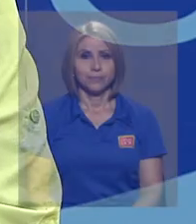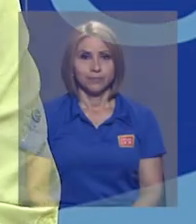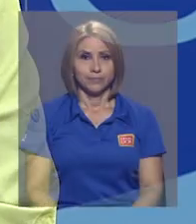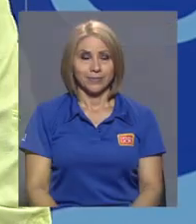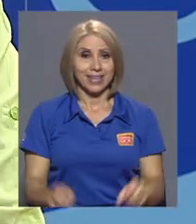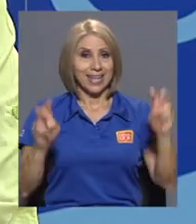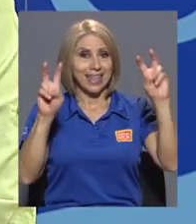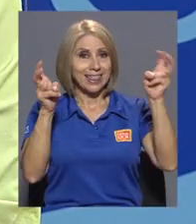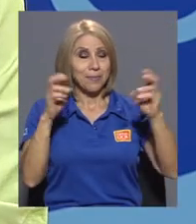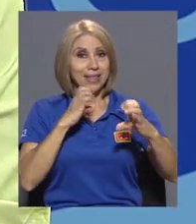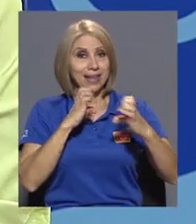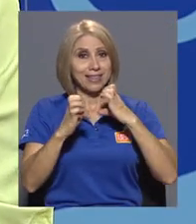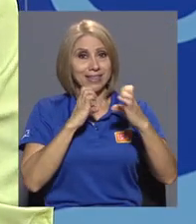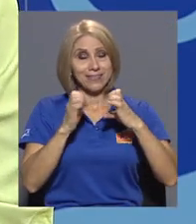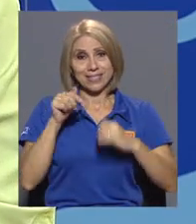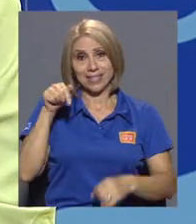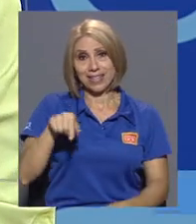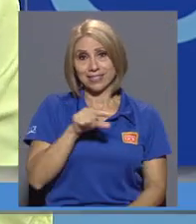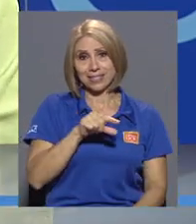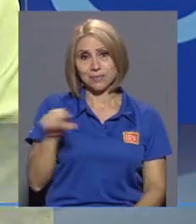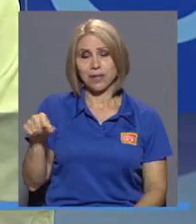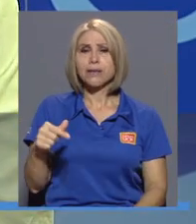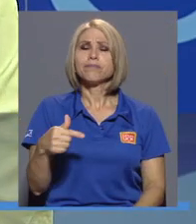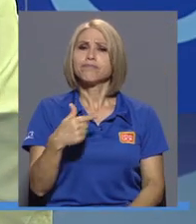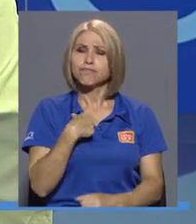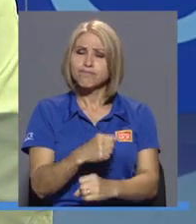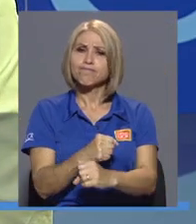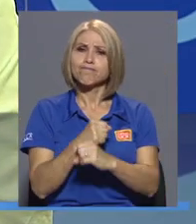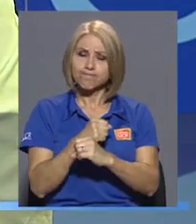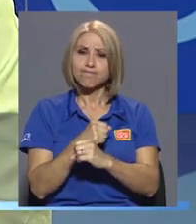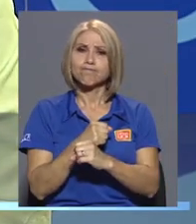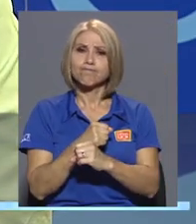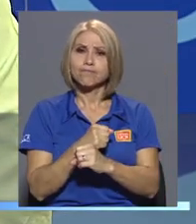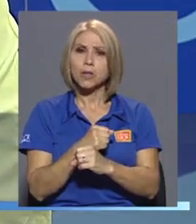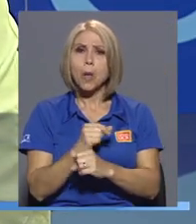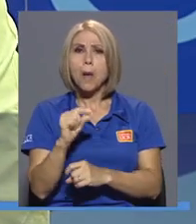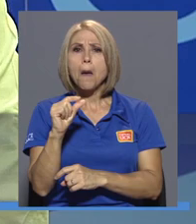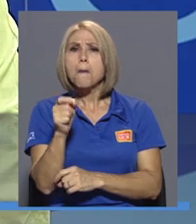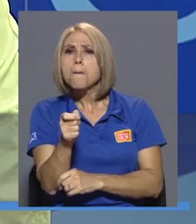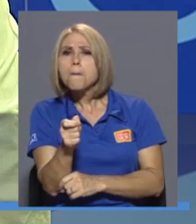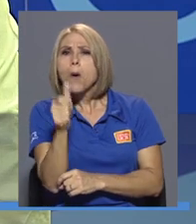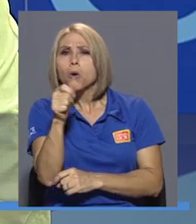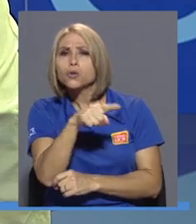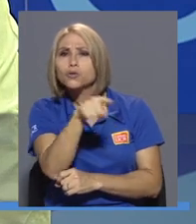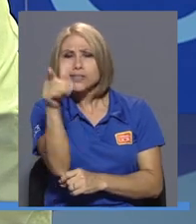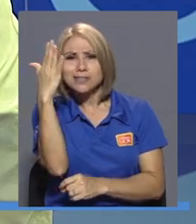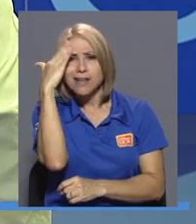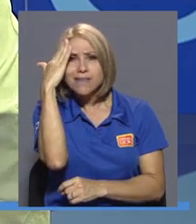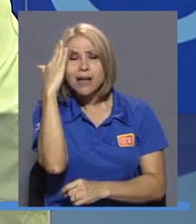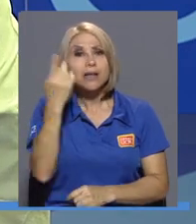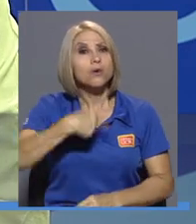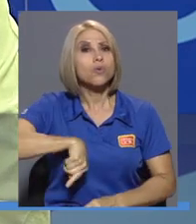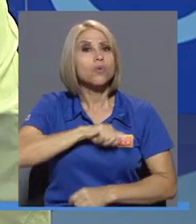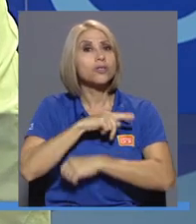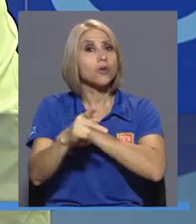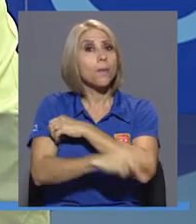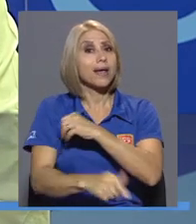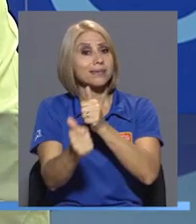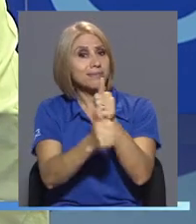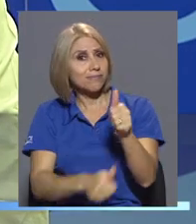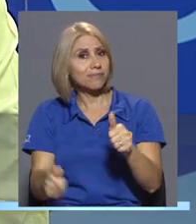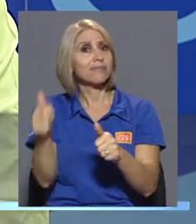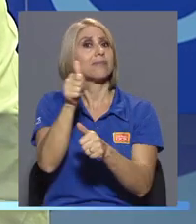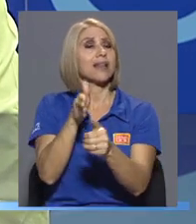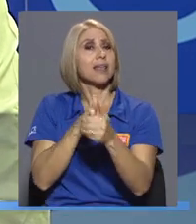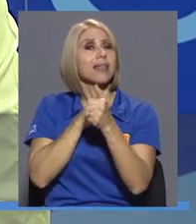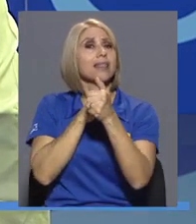En el tema de la entrevista de esta semana, yo estoy segura que muy pocos de ustedes sabían que nuestro país lidera el mercado